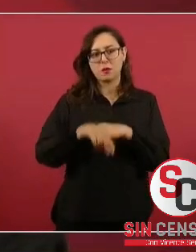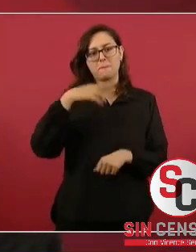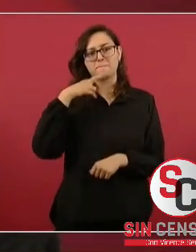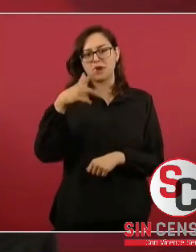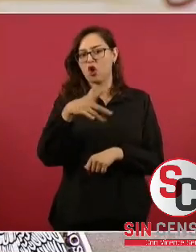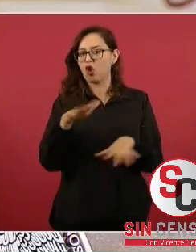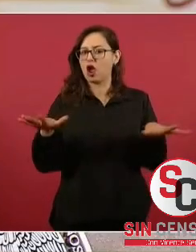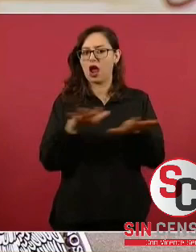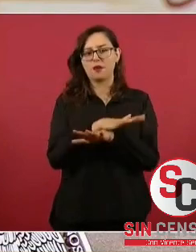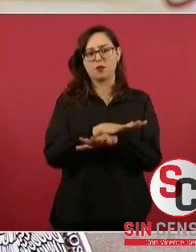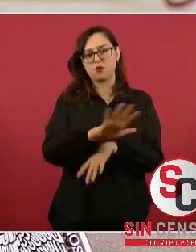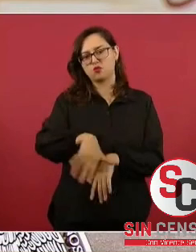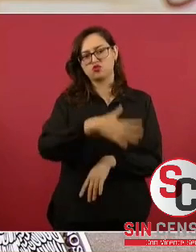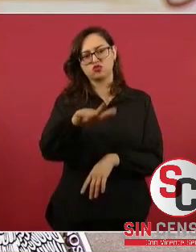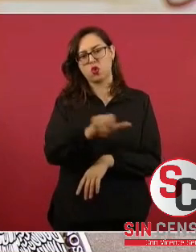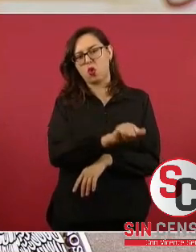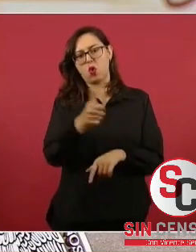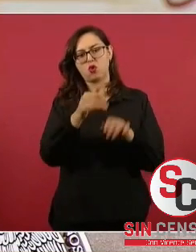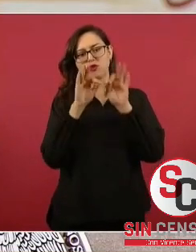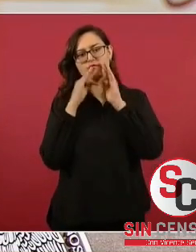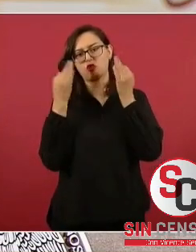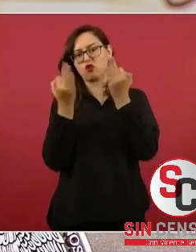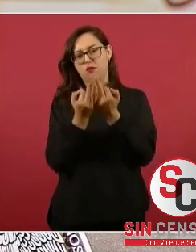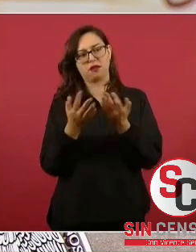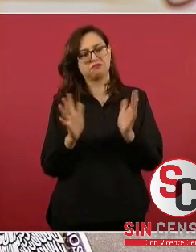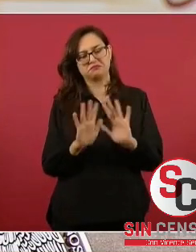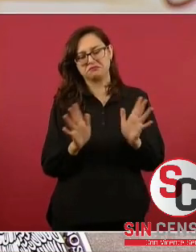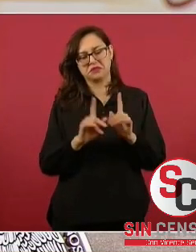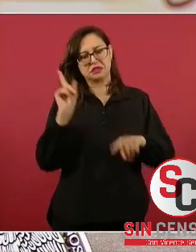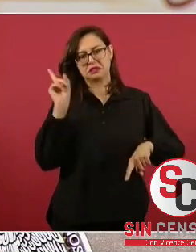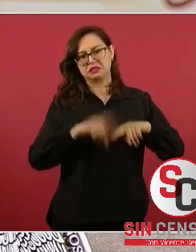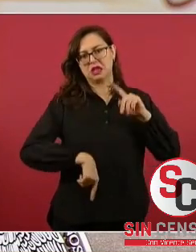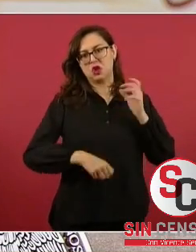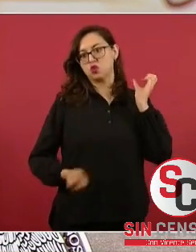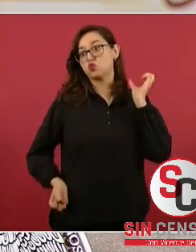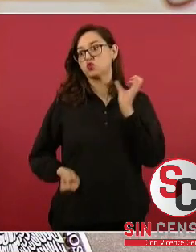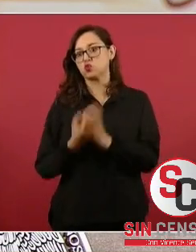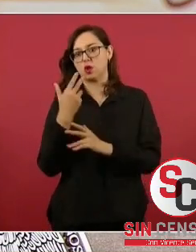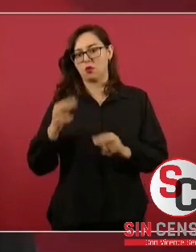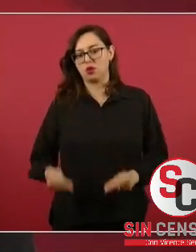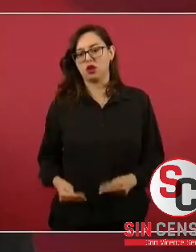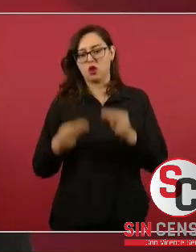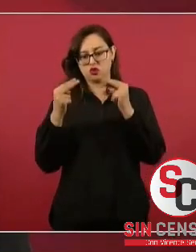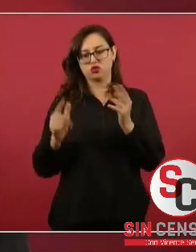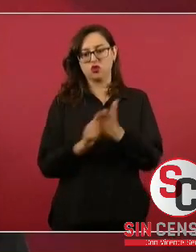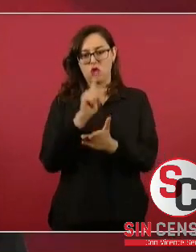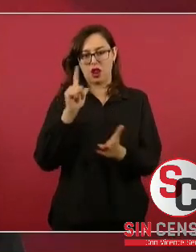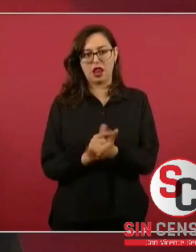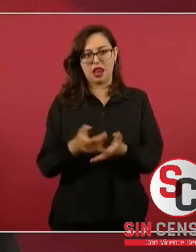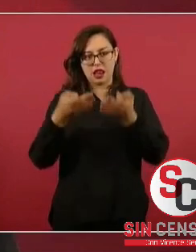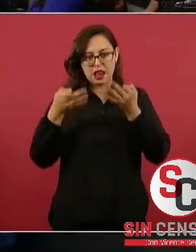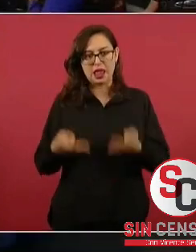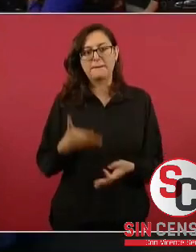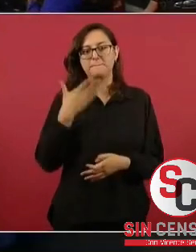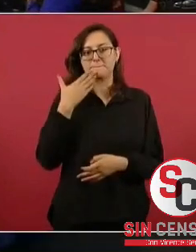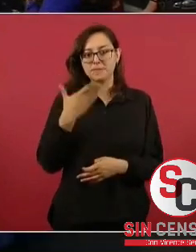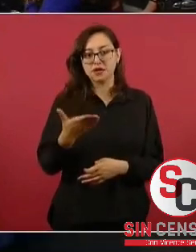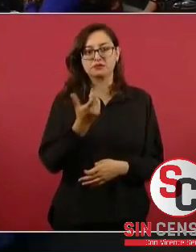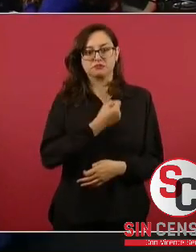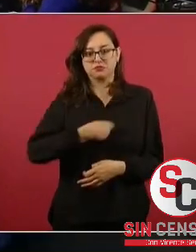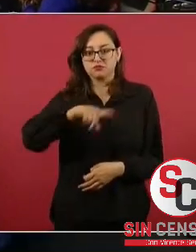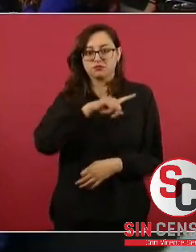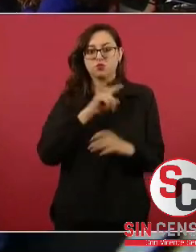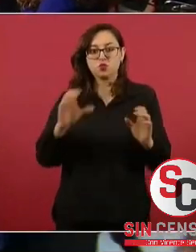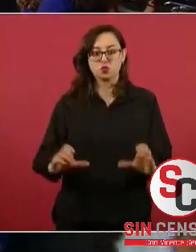abstenerse de hacer esto, retirarse y cambiar a otro tipo de prácticas legales, pero además legítimas. Muchas